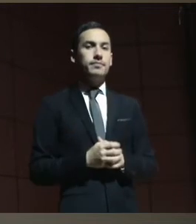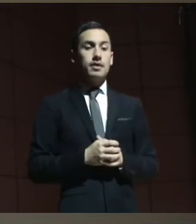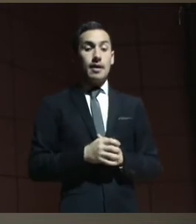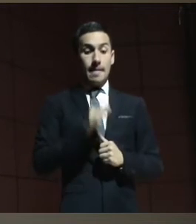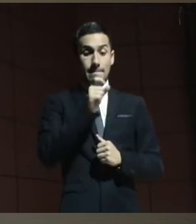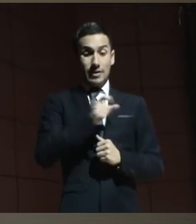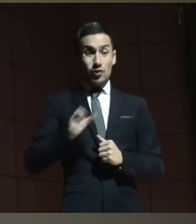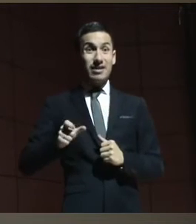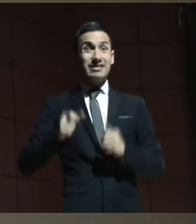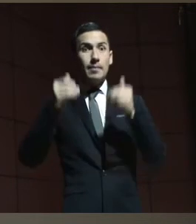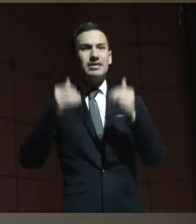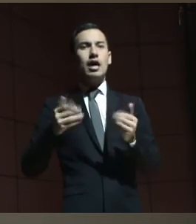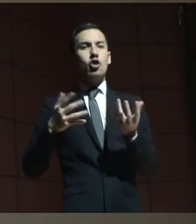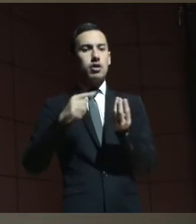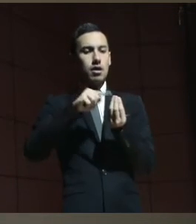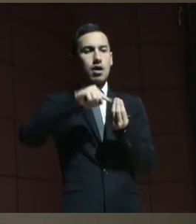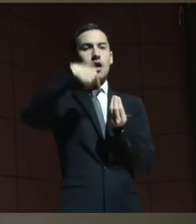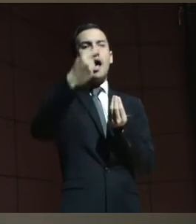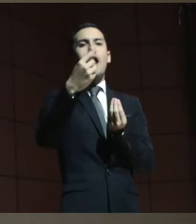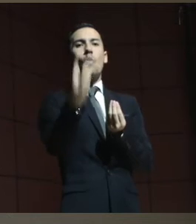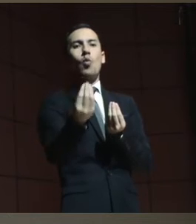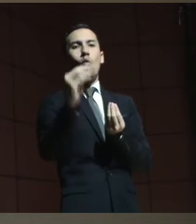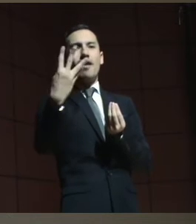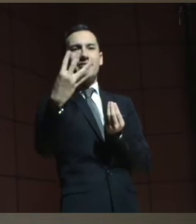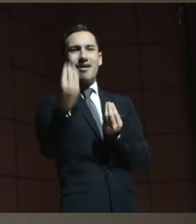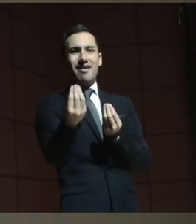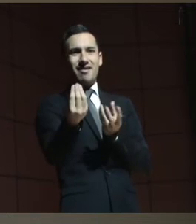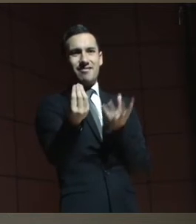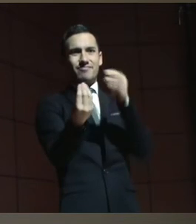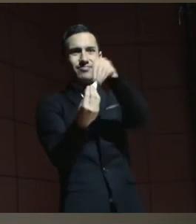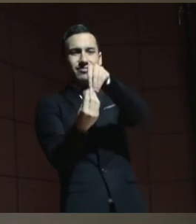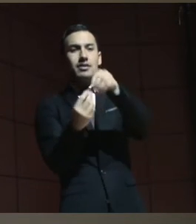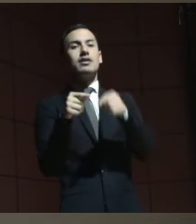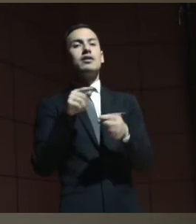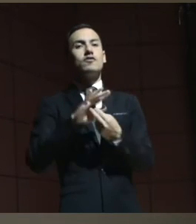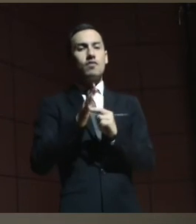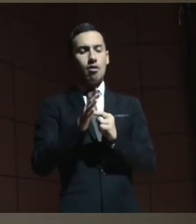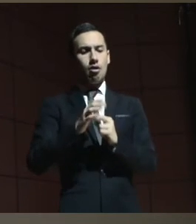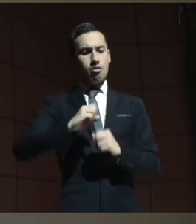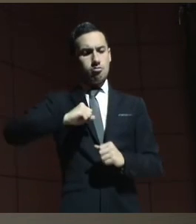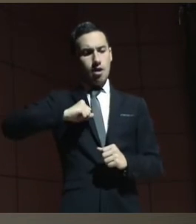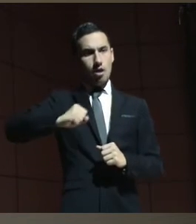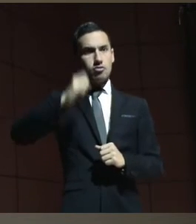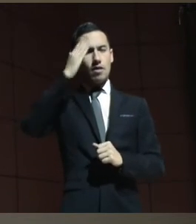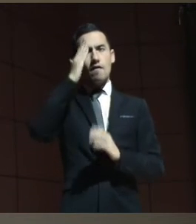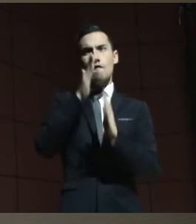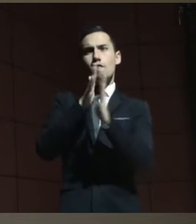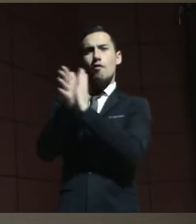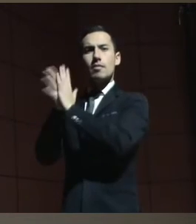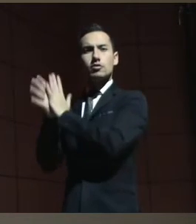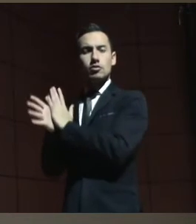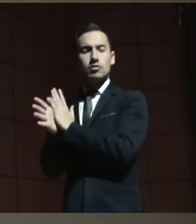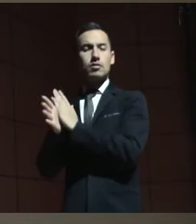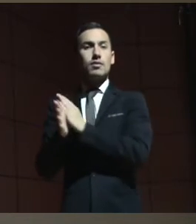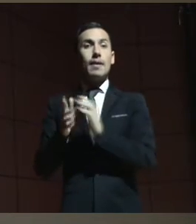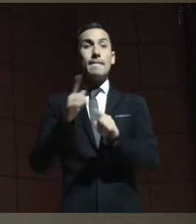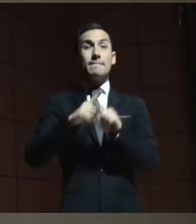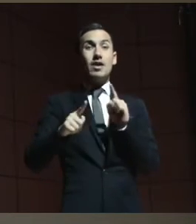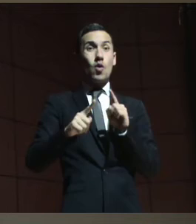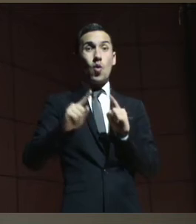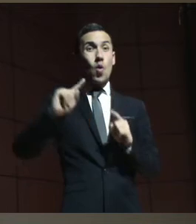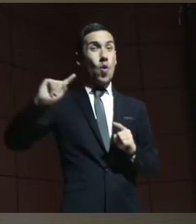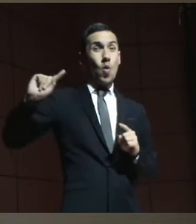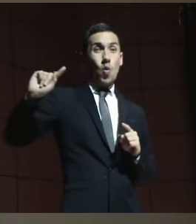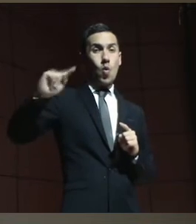discapacidad estarían en las de cuarta generación hoy, creando un nuevo derecho a partir de la información. Pero hay uno, el